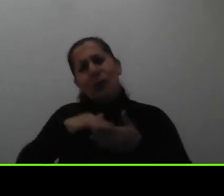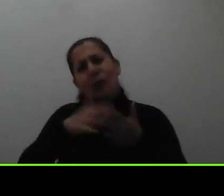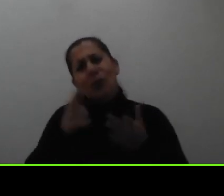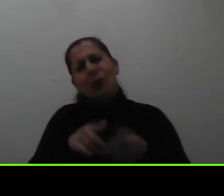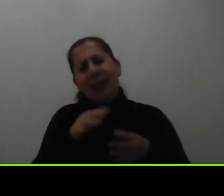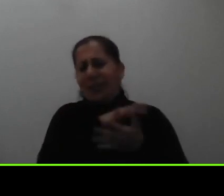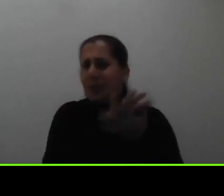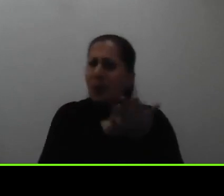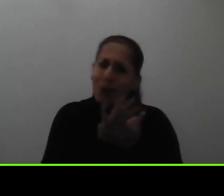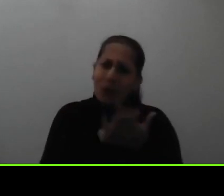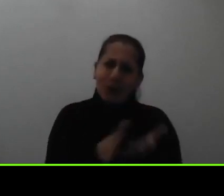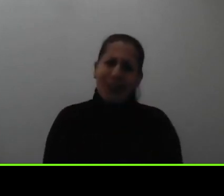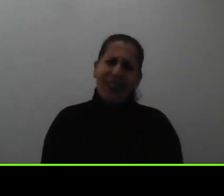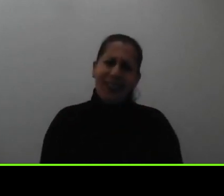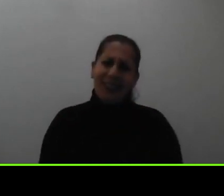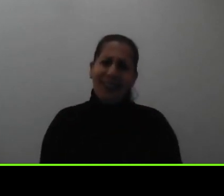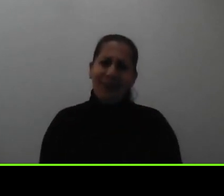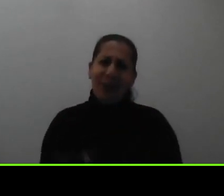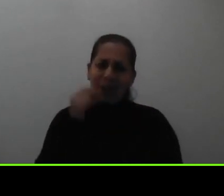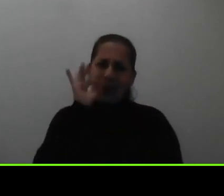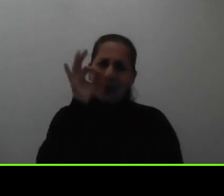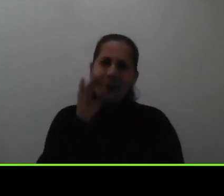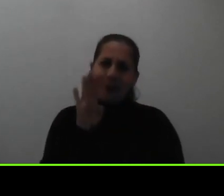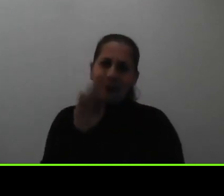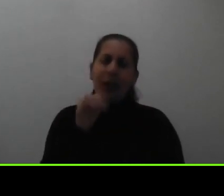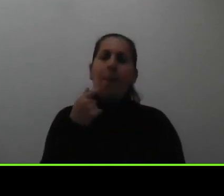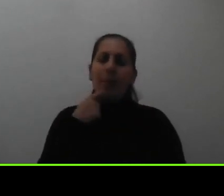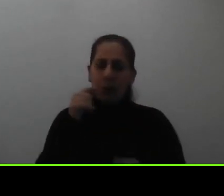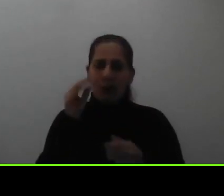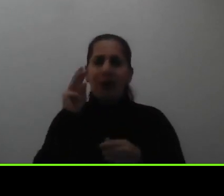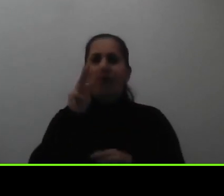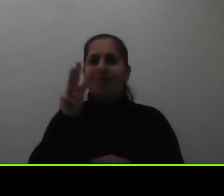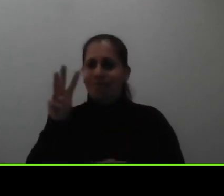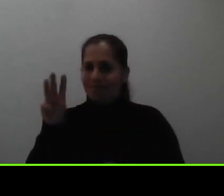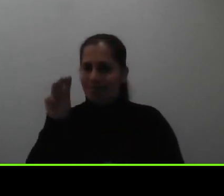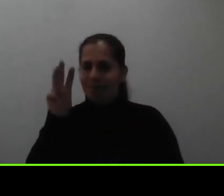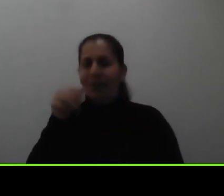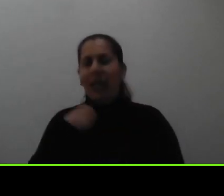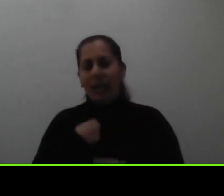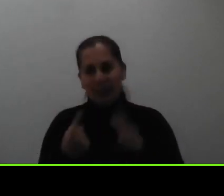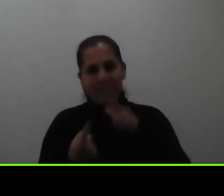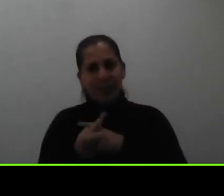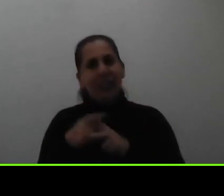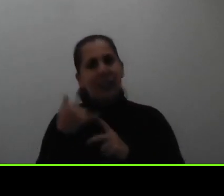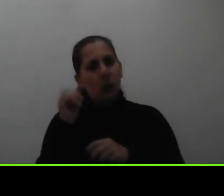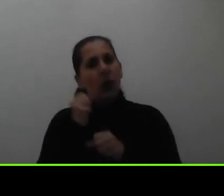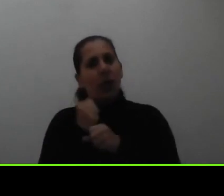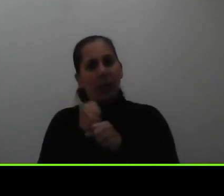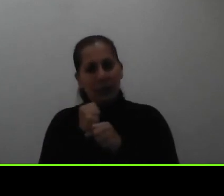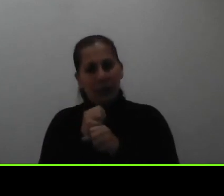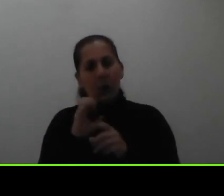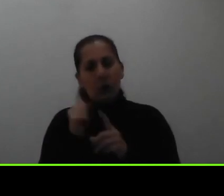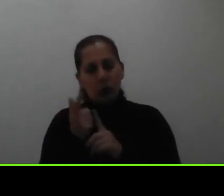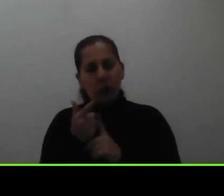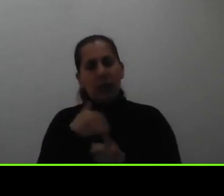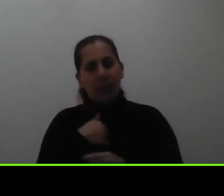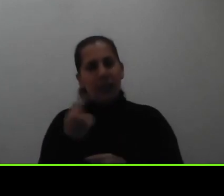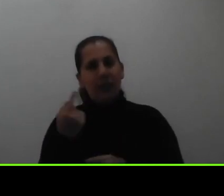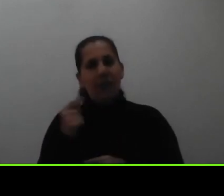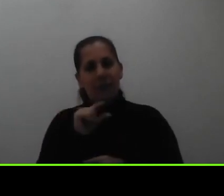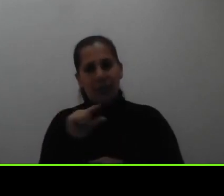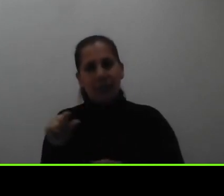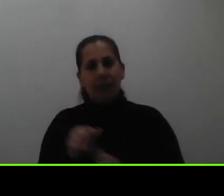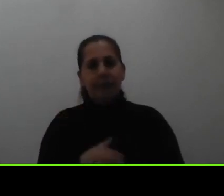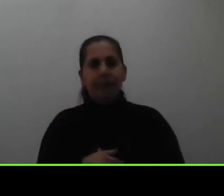solicitantes próximos de la beca pero en la página web la encuentran y si no cada trabajador social pues ya tiene la fecha eso